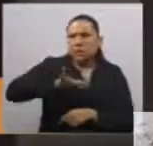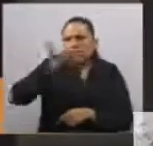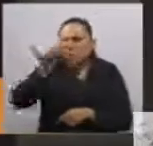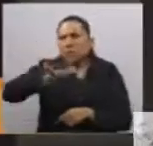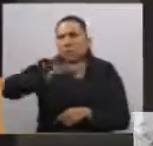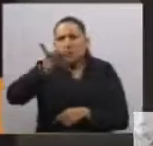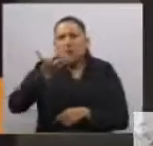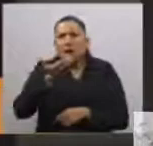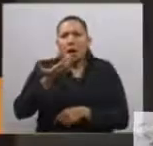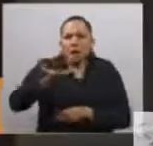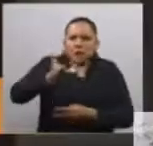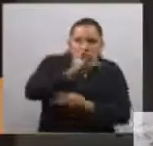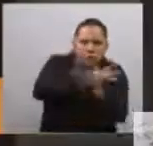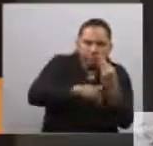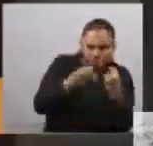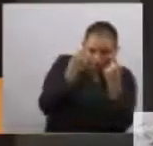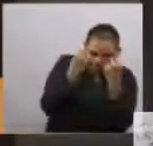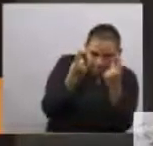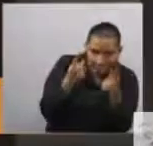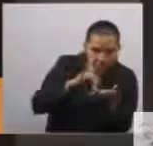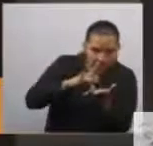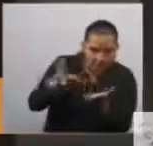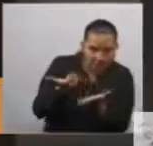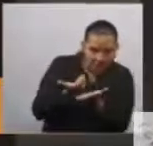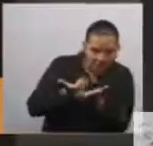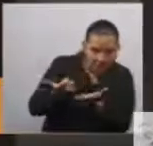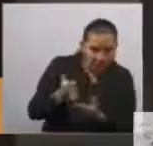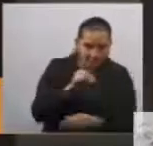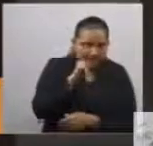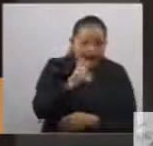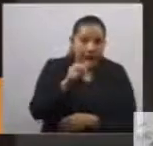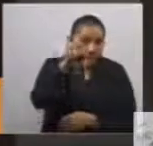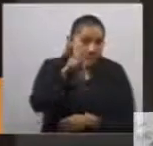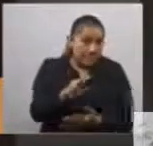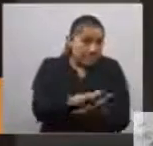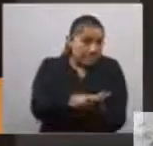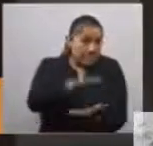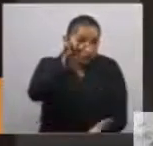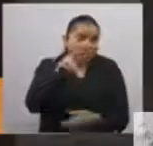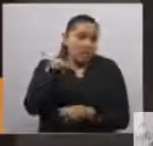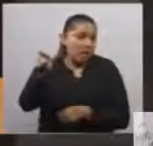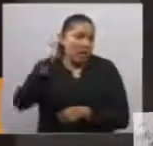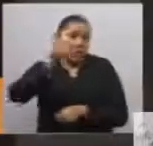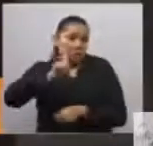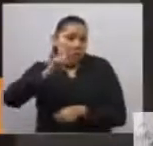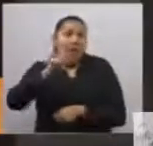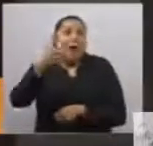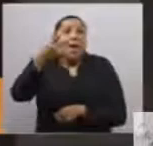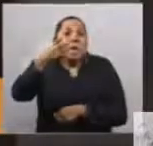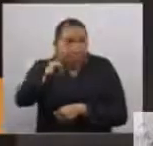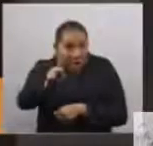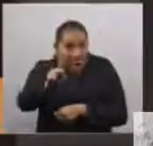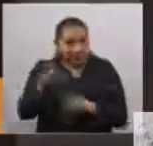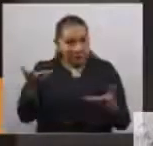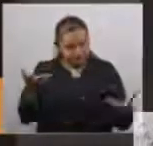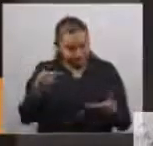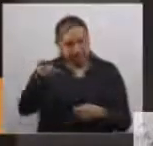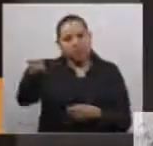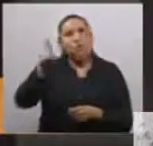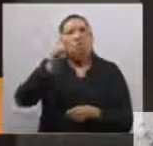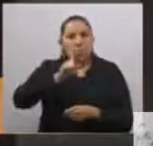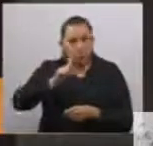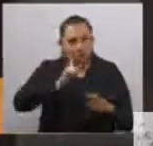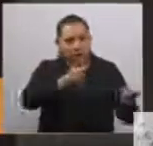mujeres, pero que en realidad es un trabajo que limita el acceso de las mujeres a oportunidades en otros